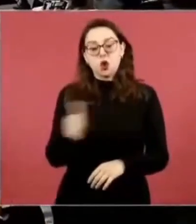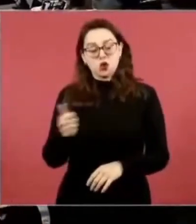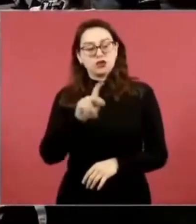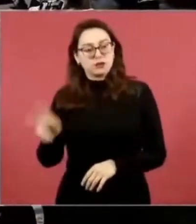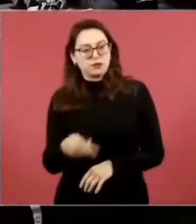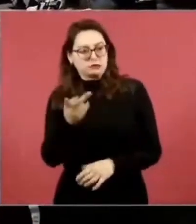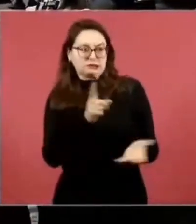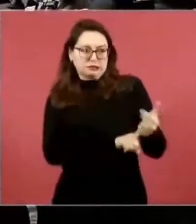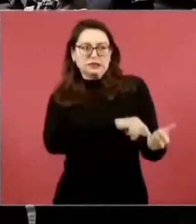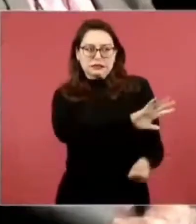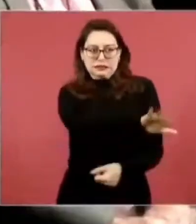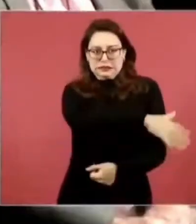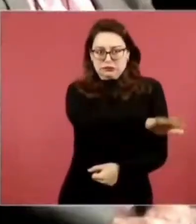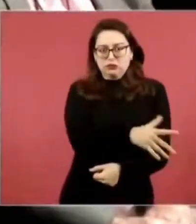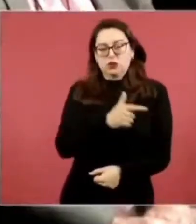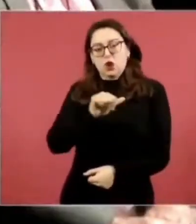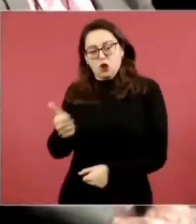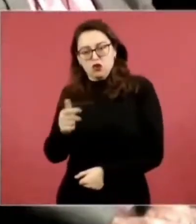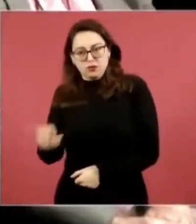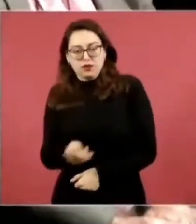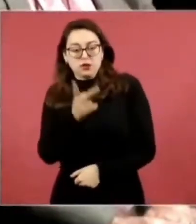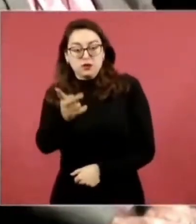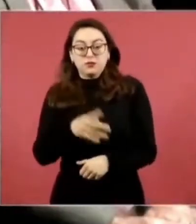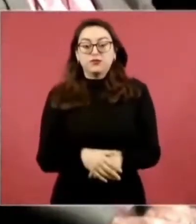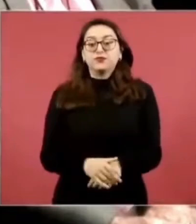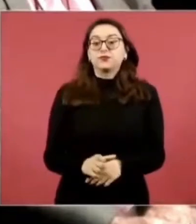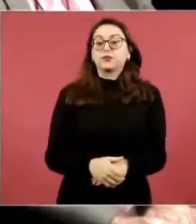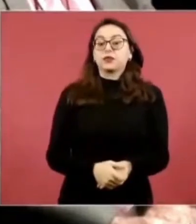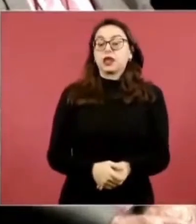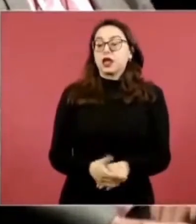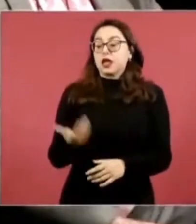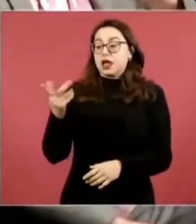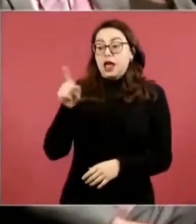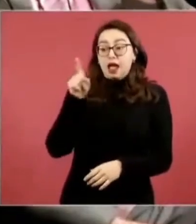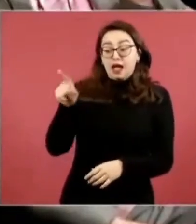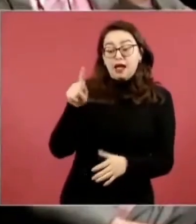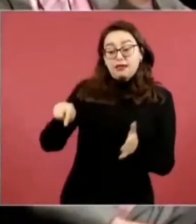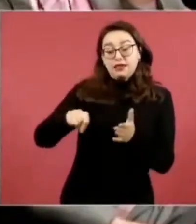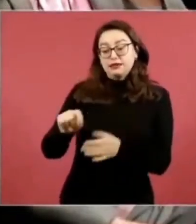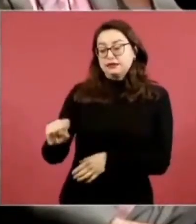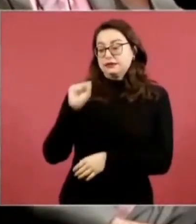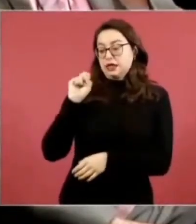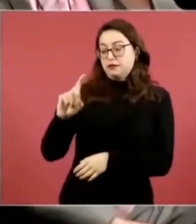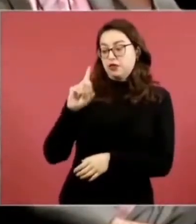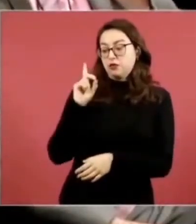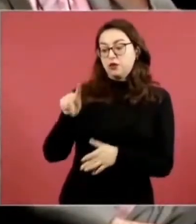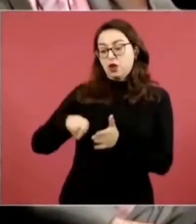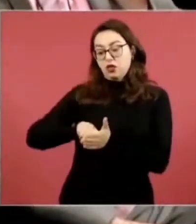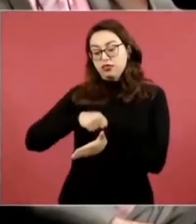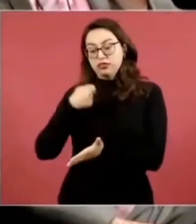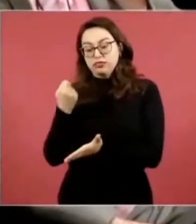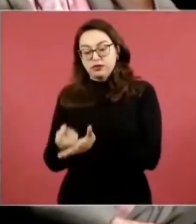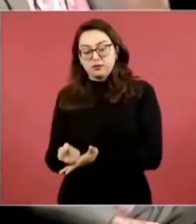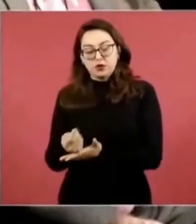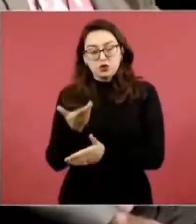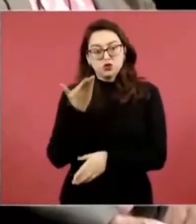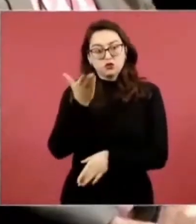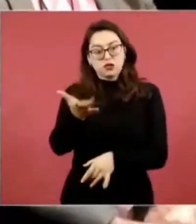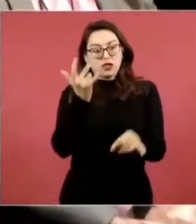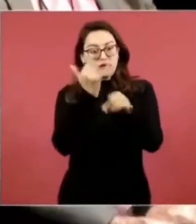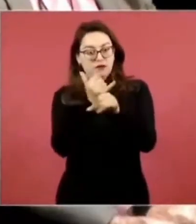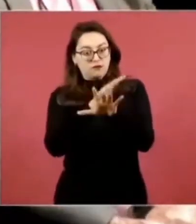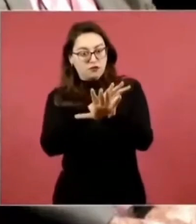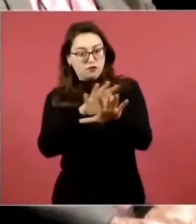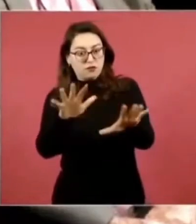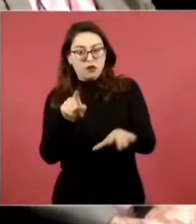Este fin de semana en Tamaulipas, presidente, usted mencionó, bueno, informó a los medios, al pueblo de México, que le había aceptado al gobernador